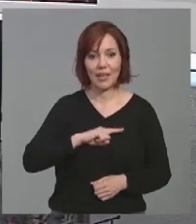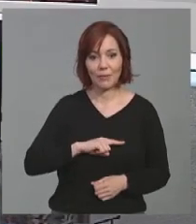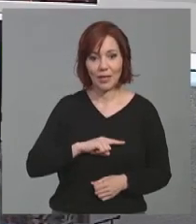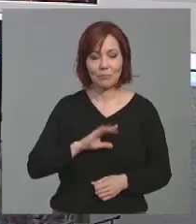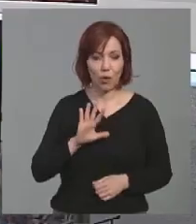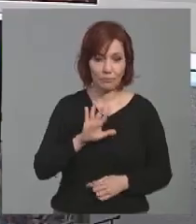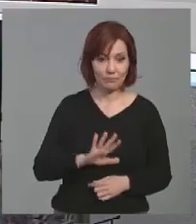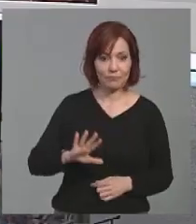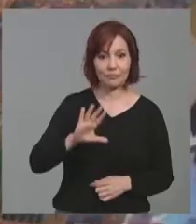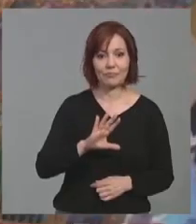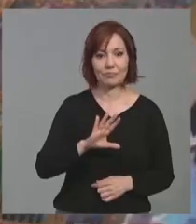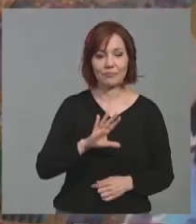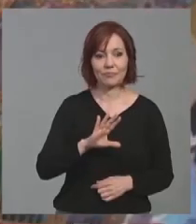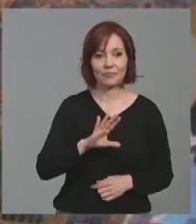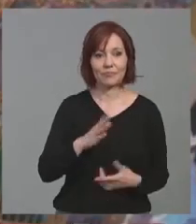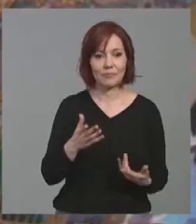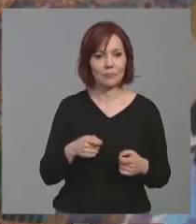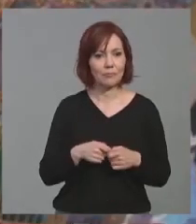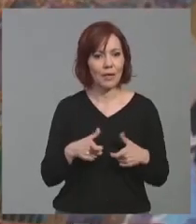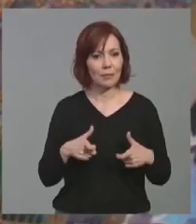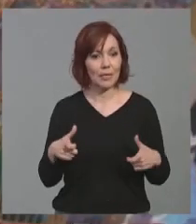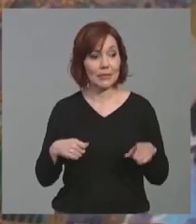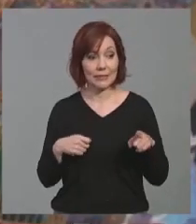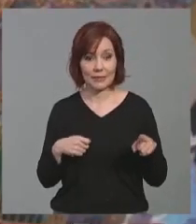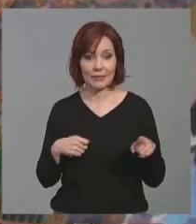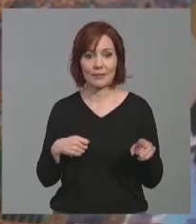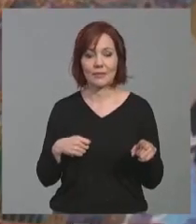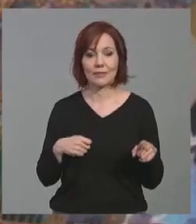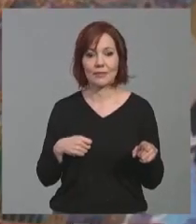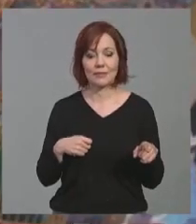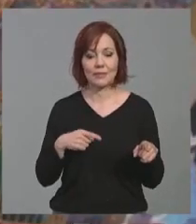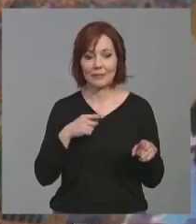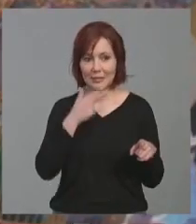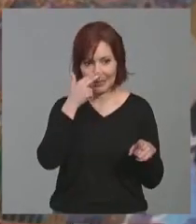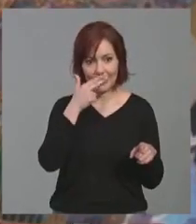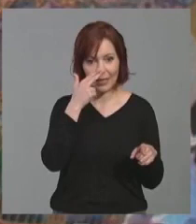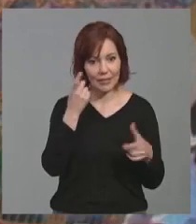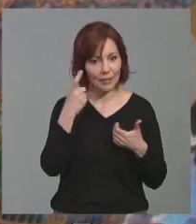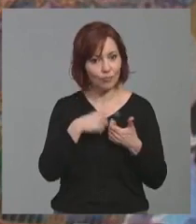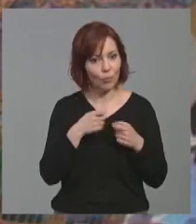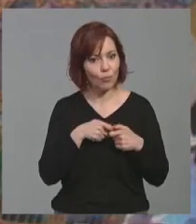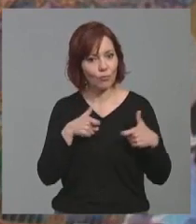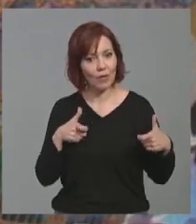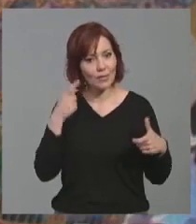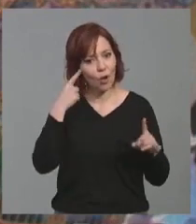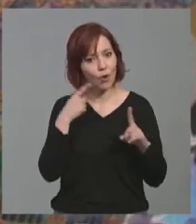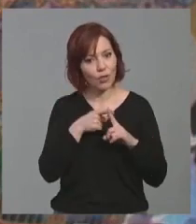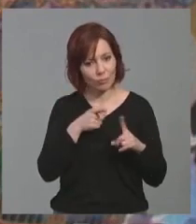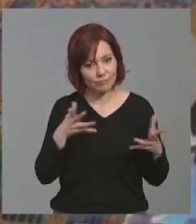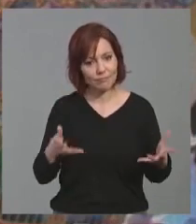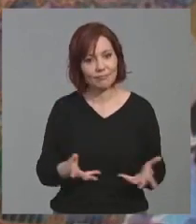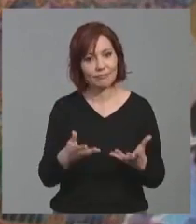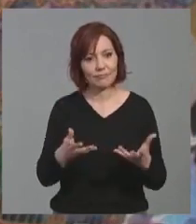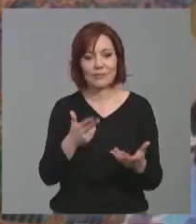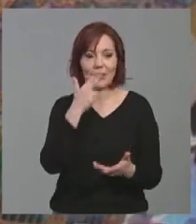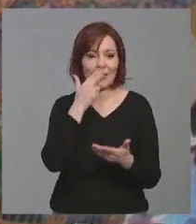comarca, creo que va en aumento, y ese es, sobre todo, el que nos interesa, y hacia donde vamos encaminado, nos interesa a